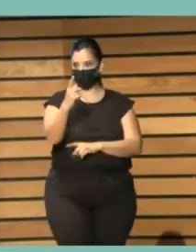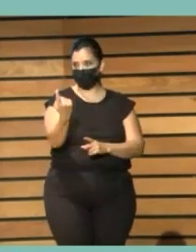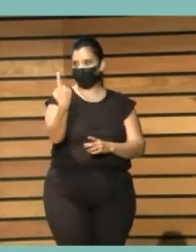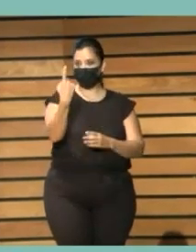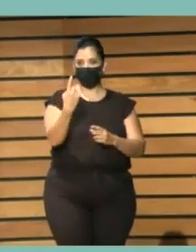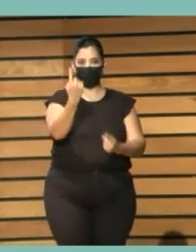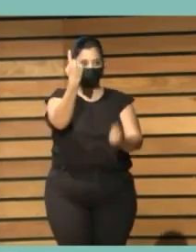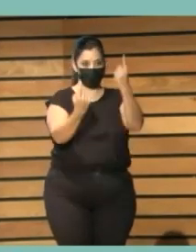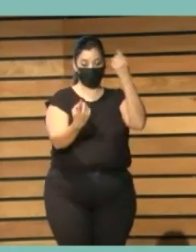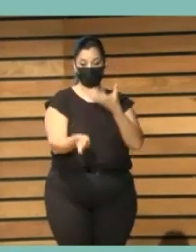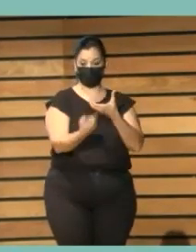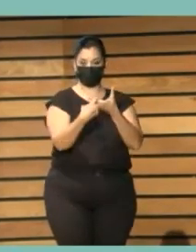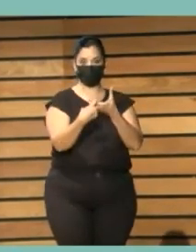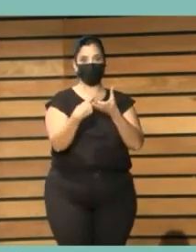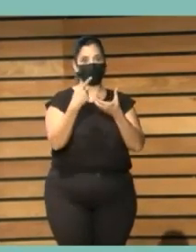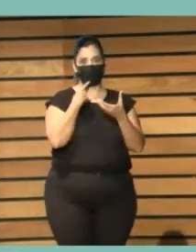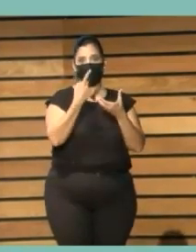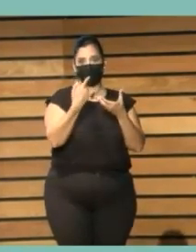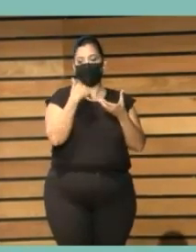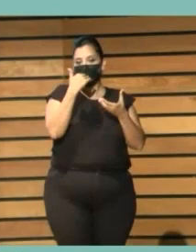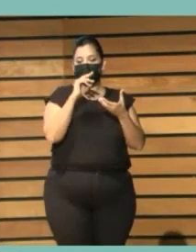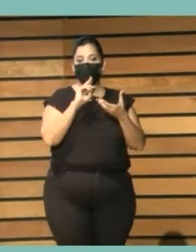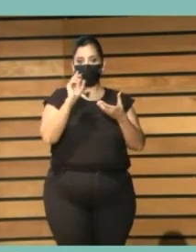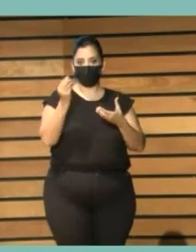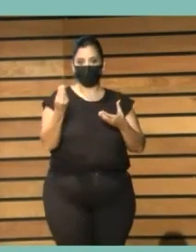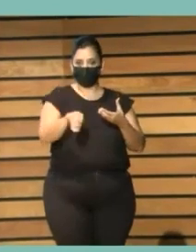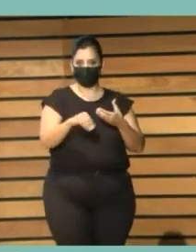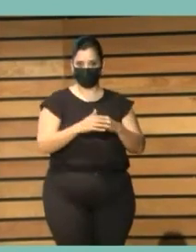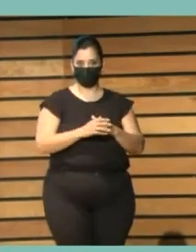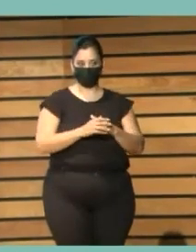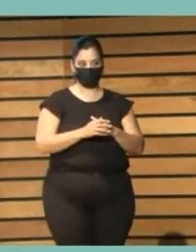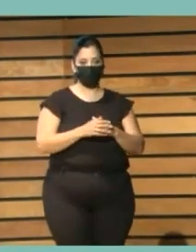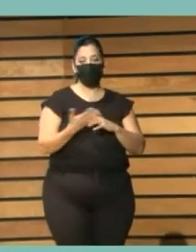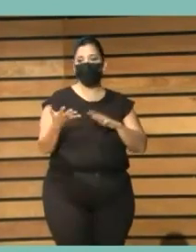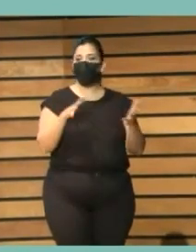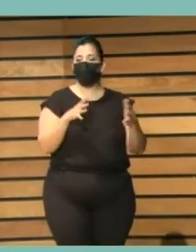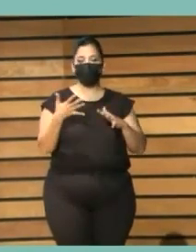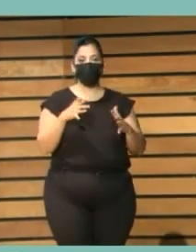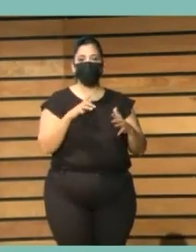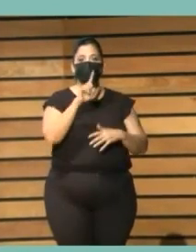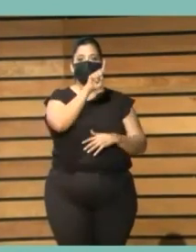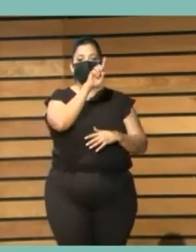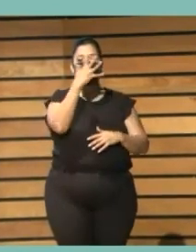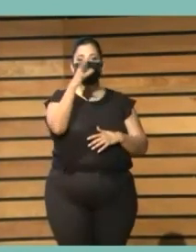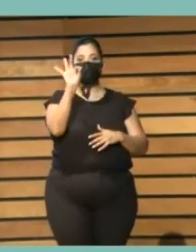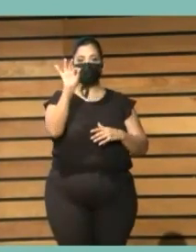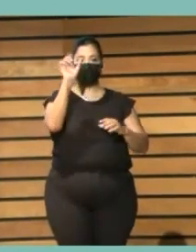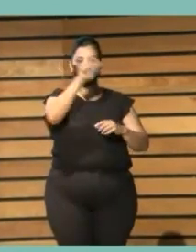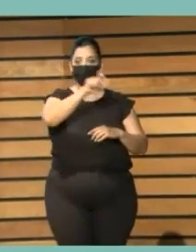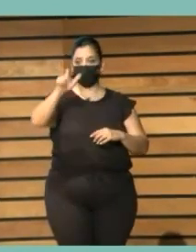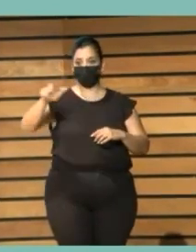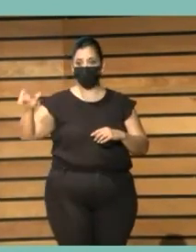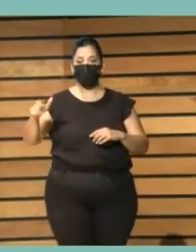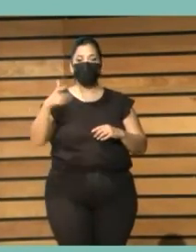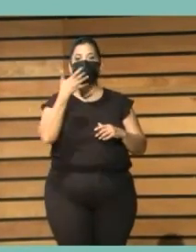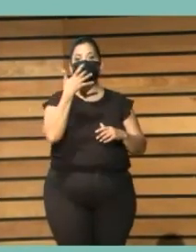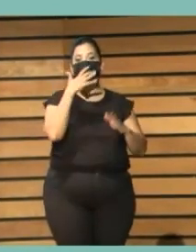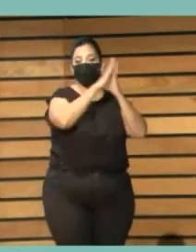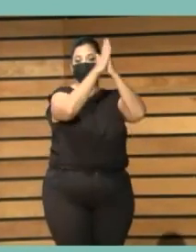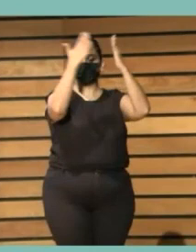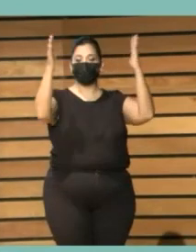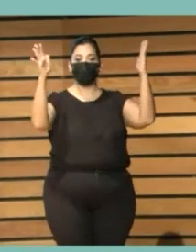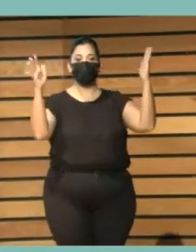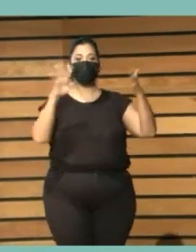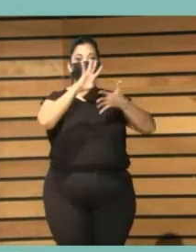En el mes de abril de 2020 más de 1.250 personas de las bibliotecas de Barcelona han